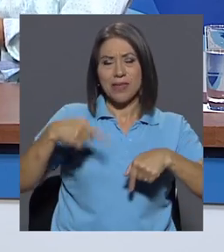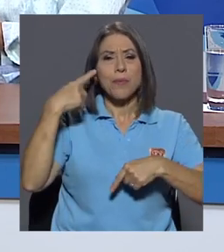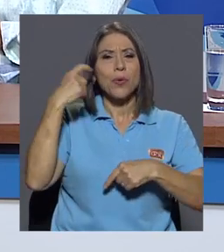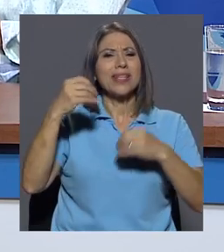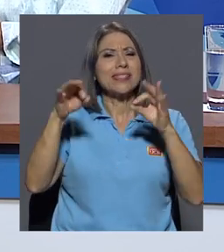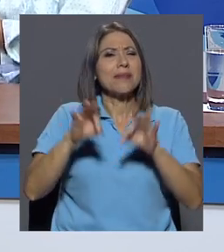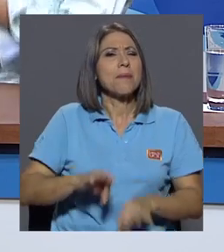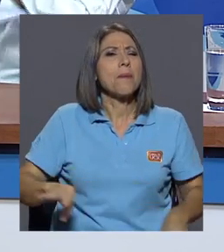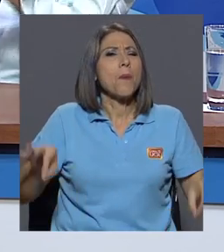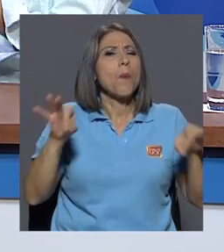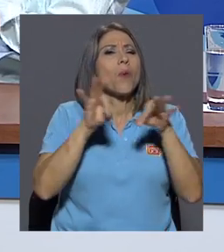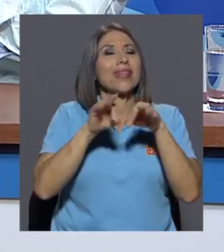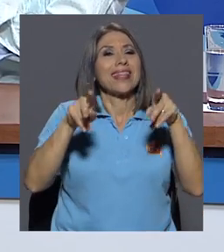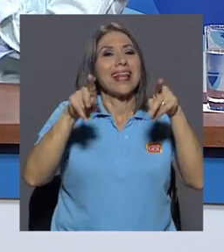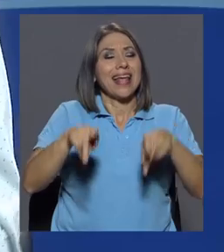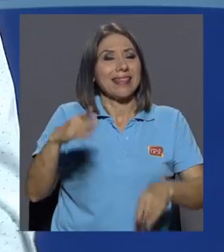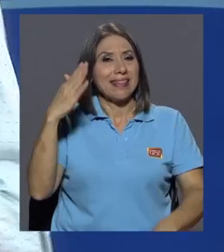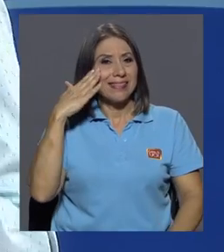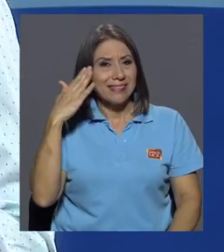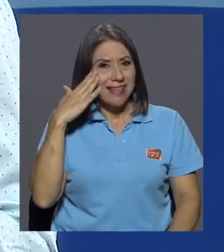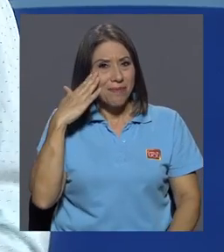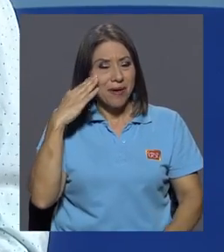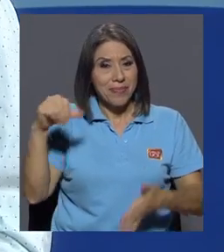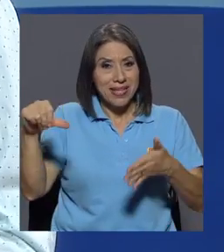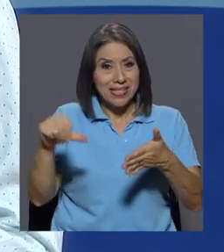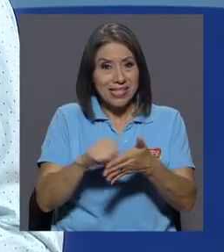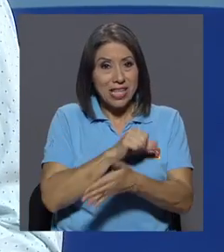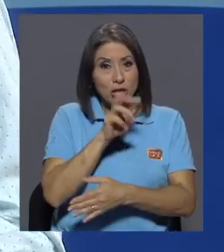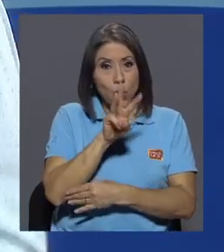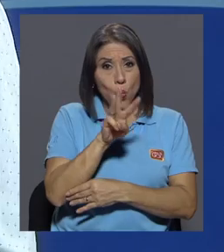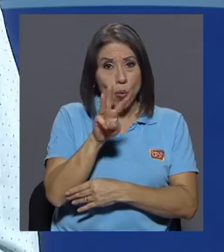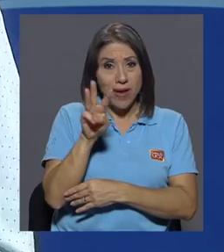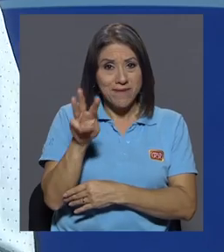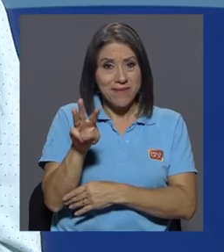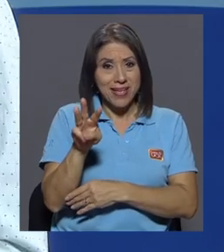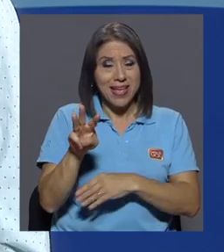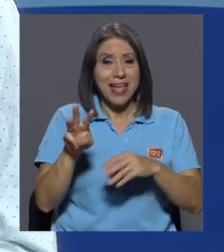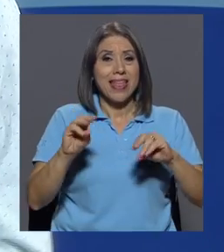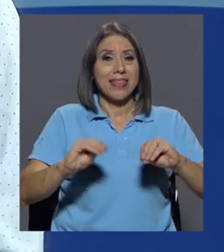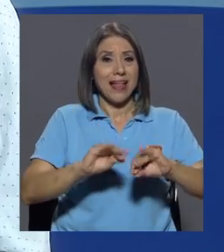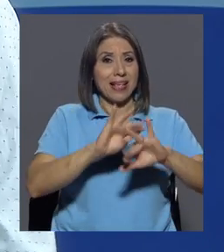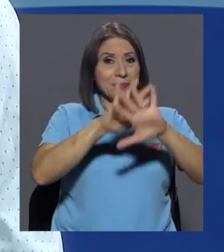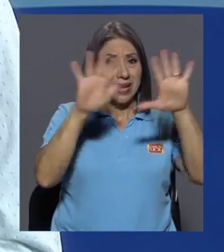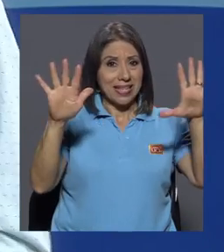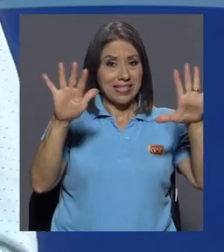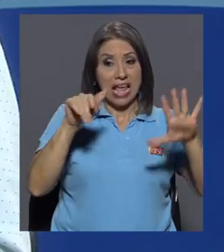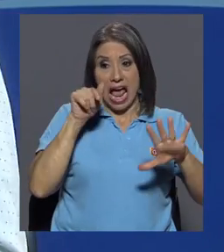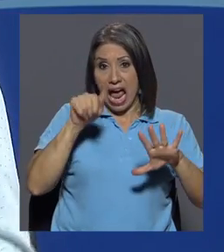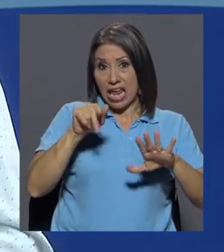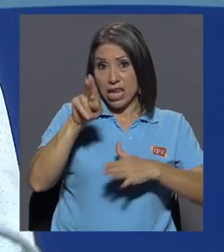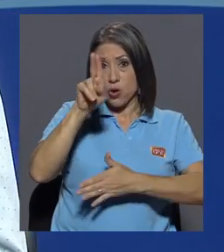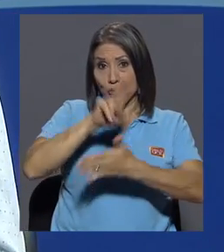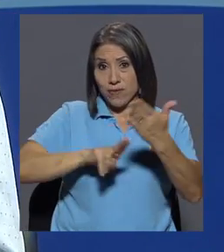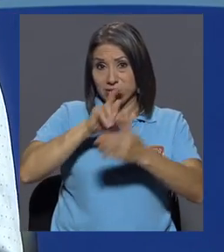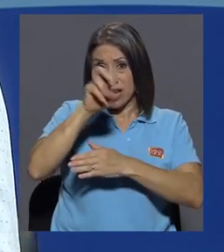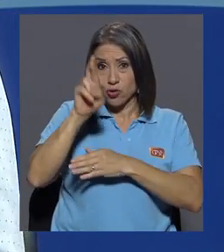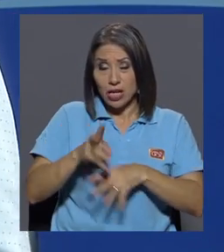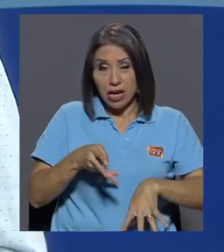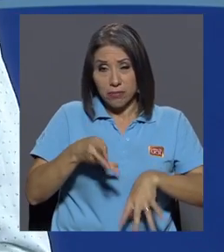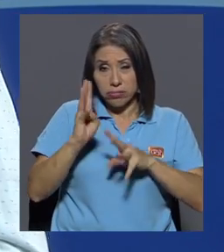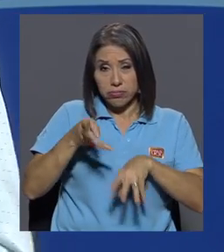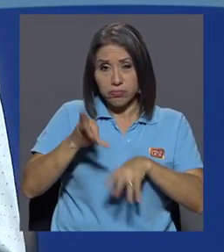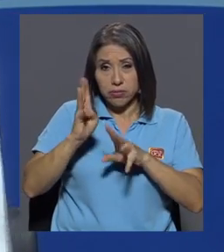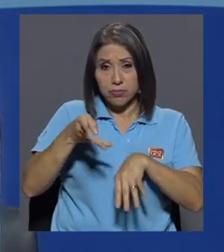gente sepa que el sitio web de transparencia donde la Universidad de Costa Rica da cuentas a la sociedad de lo que